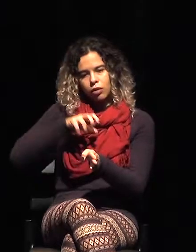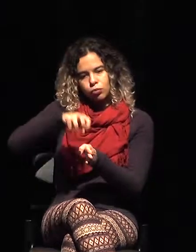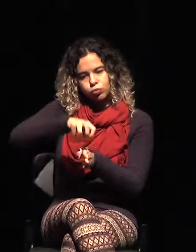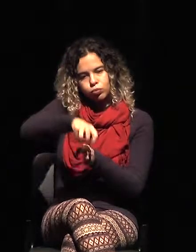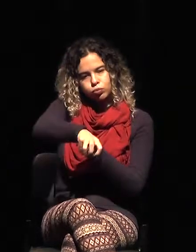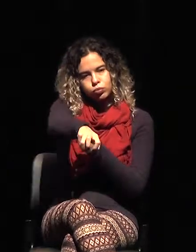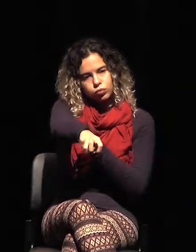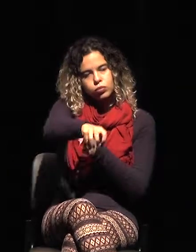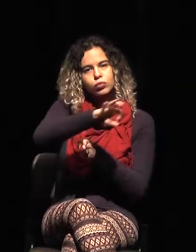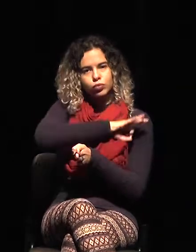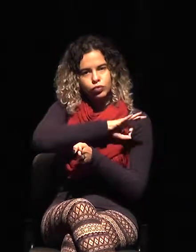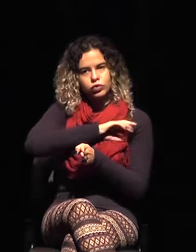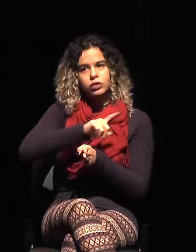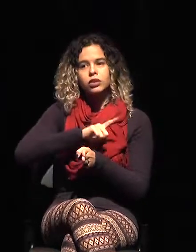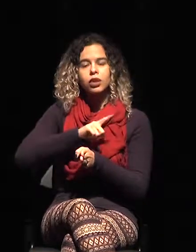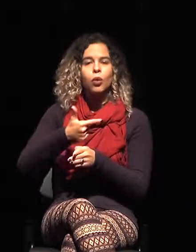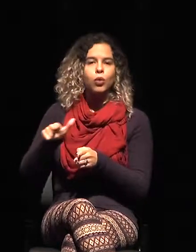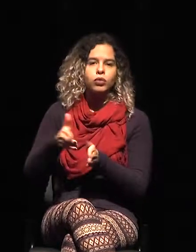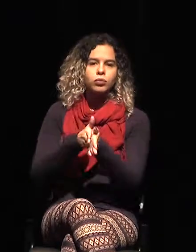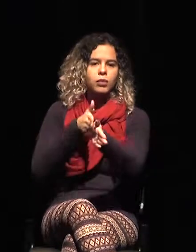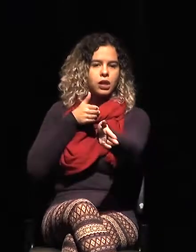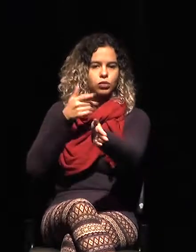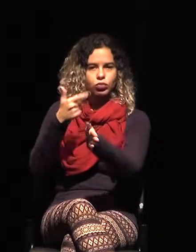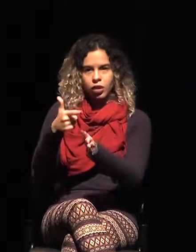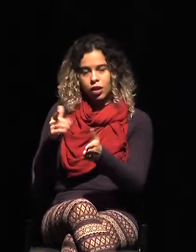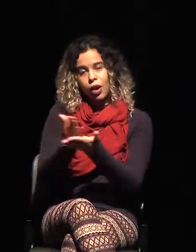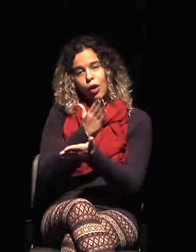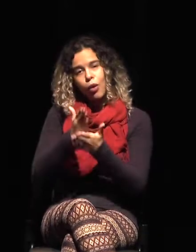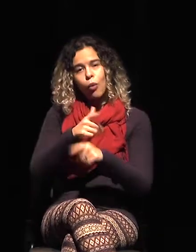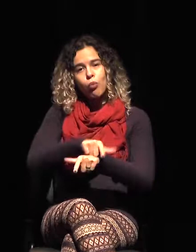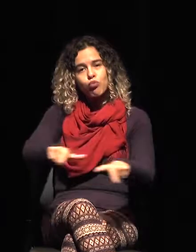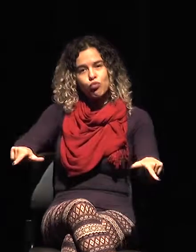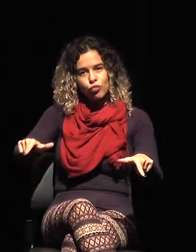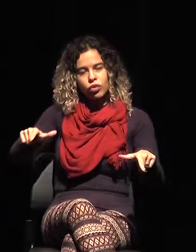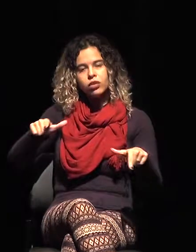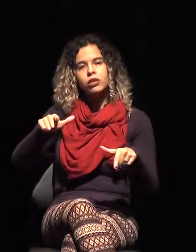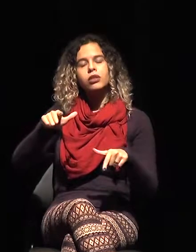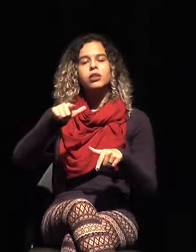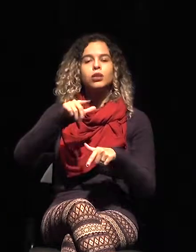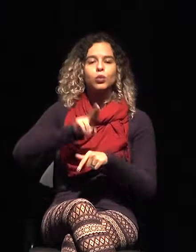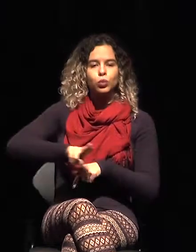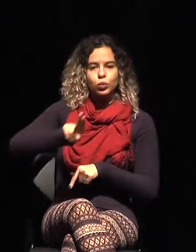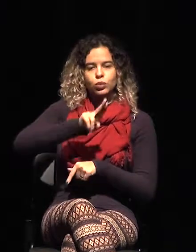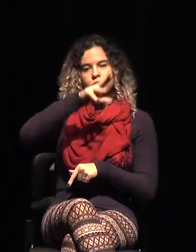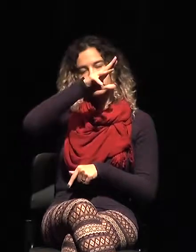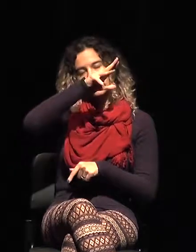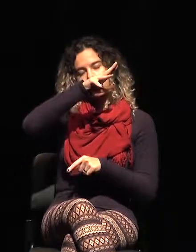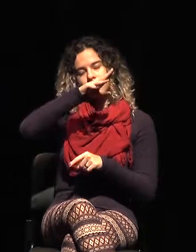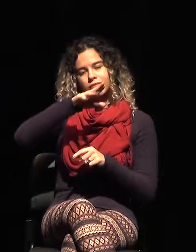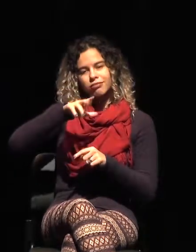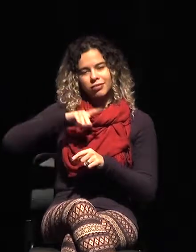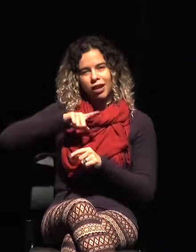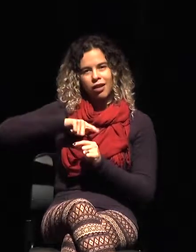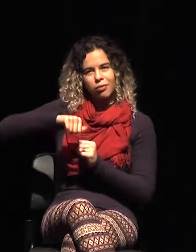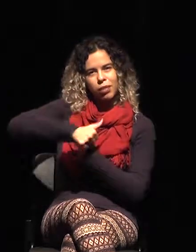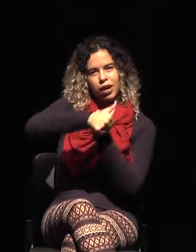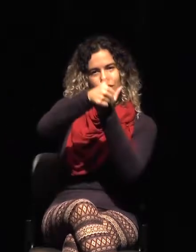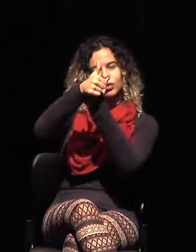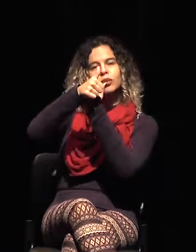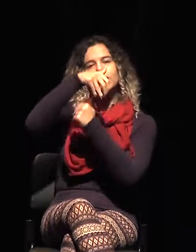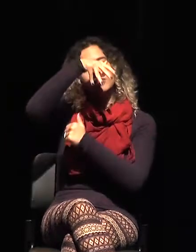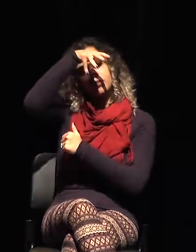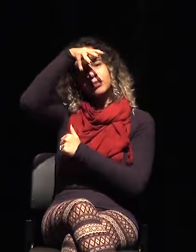estados de Paraná y Mato Grosso del Sur. Foz de Iguazul, Santa Elena,